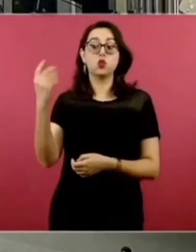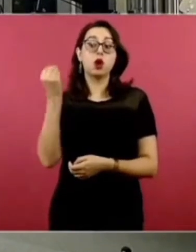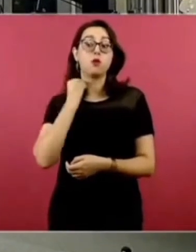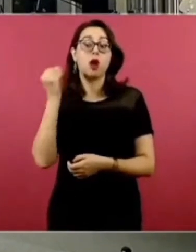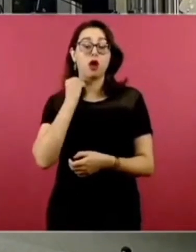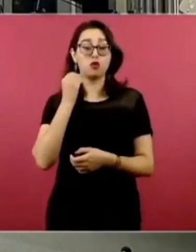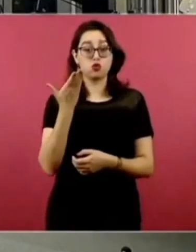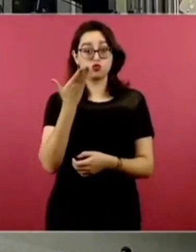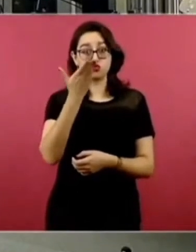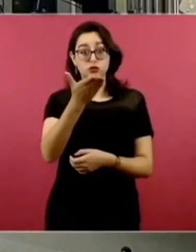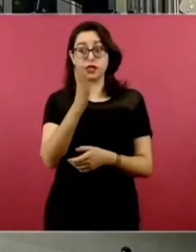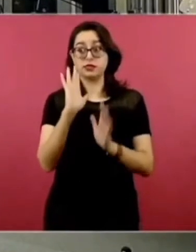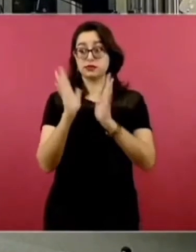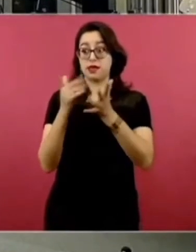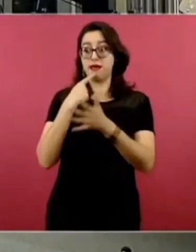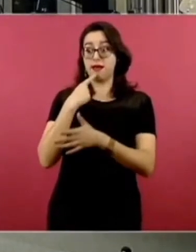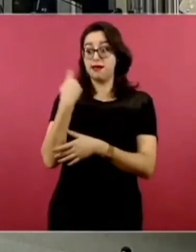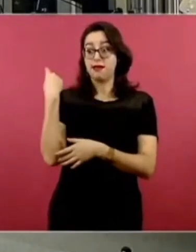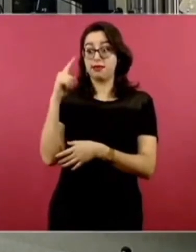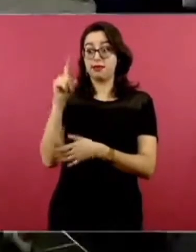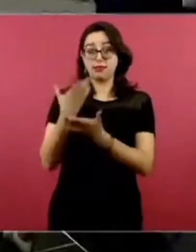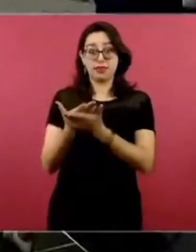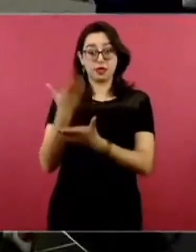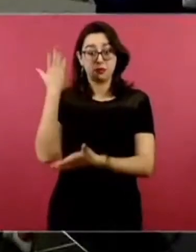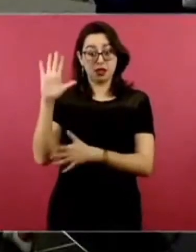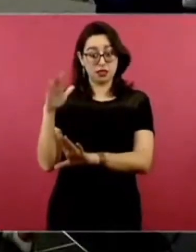¿bajo qué términos fue? Como lo ya usted ha anunciado.